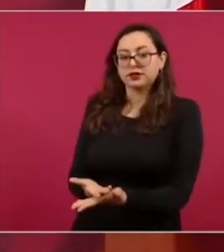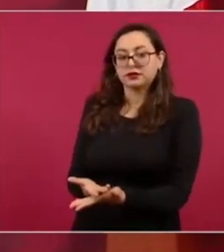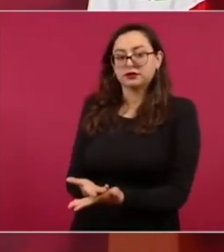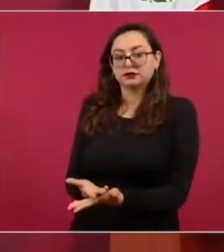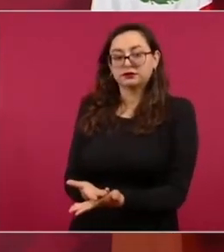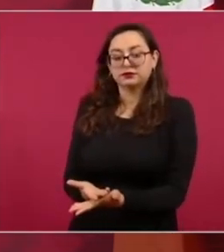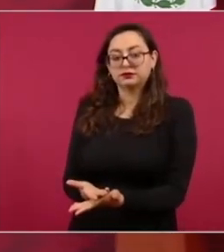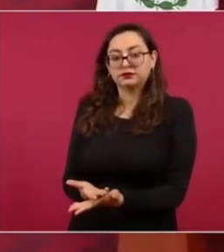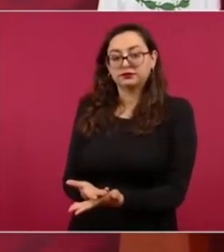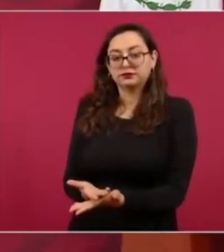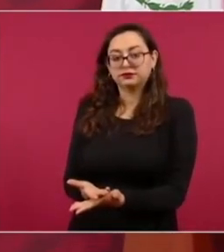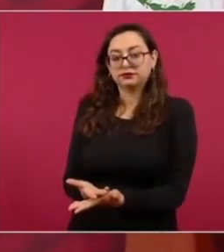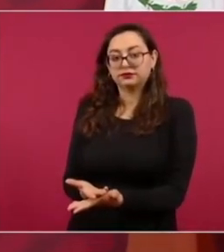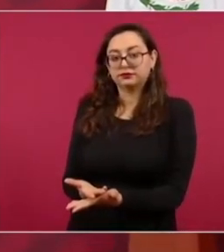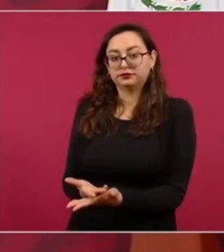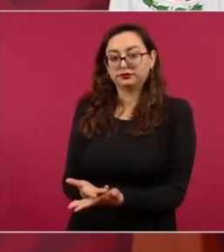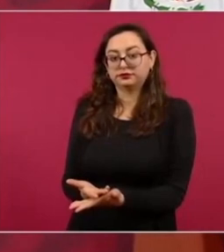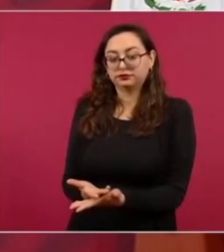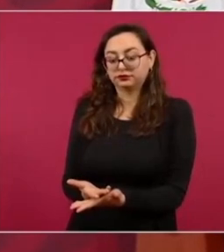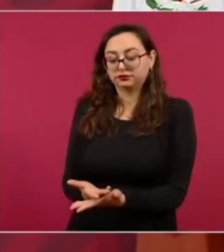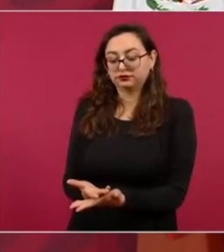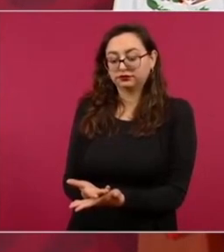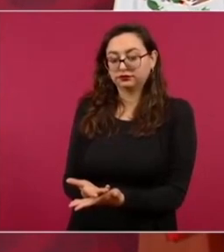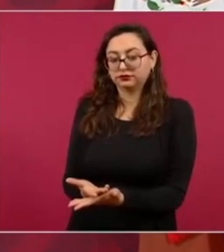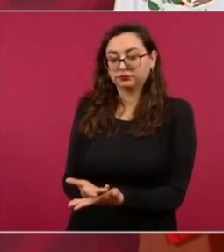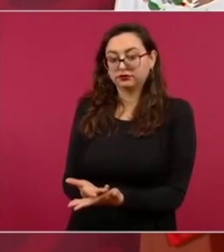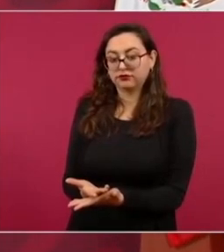es que